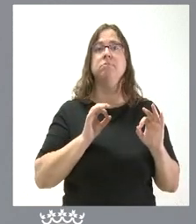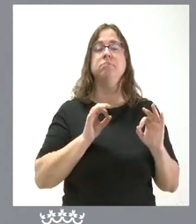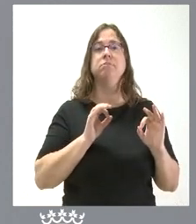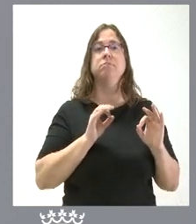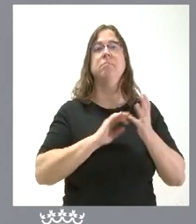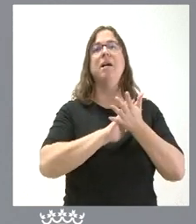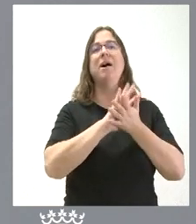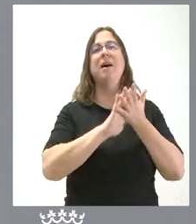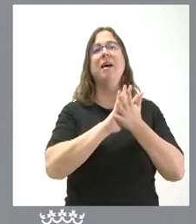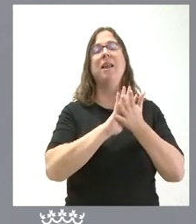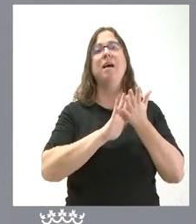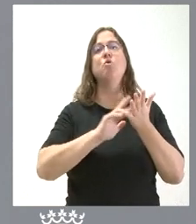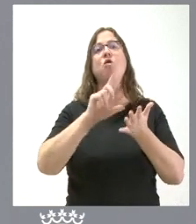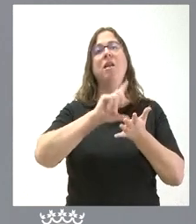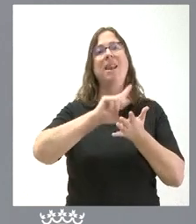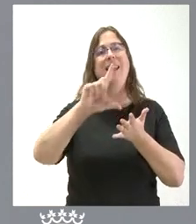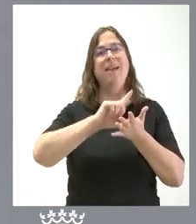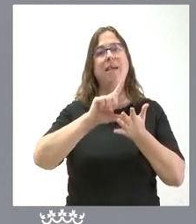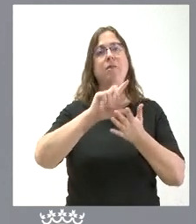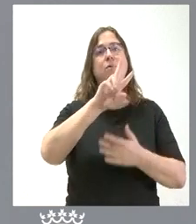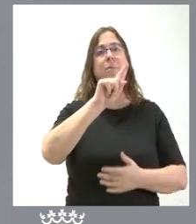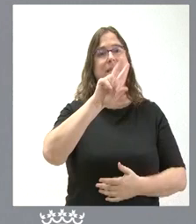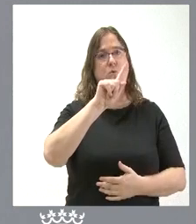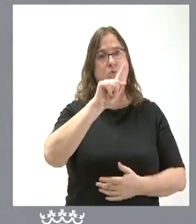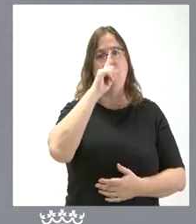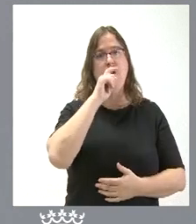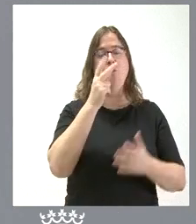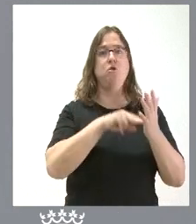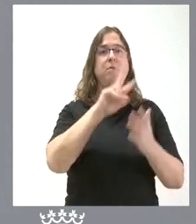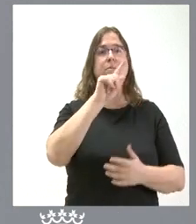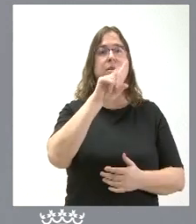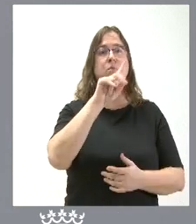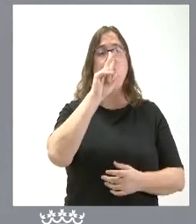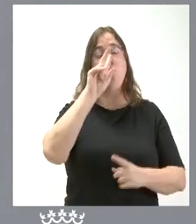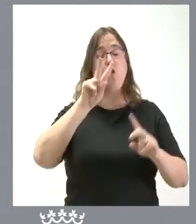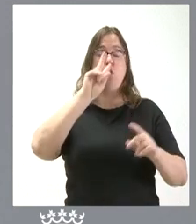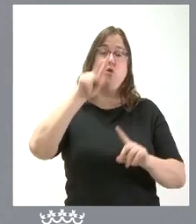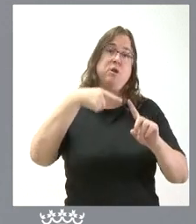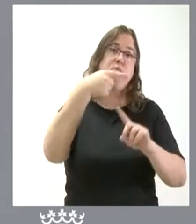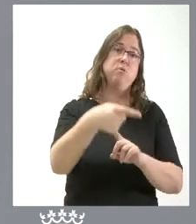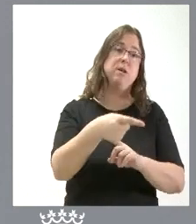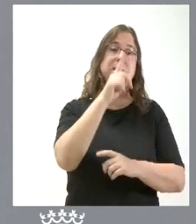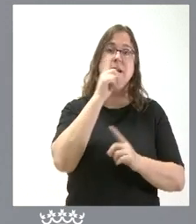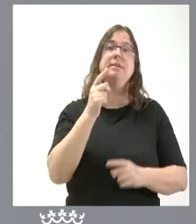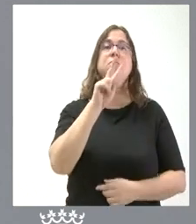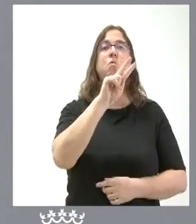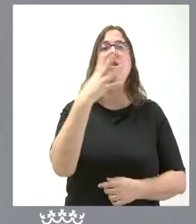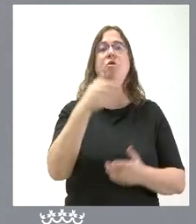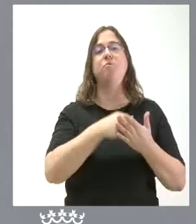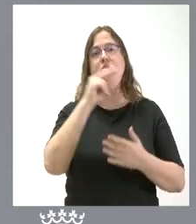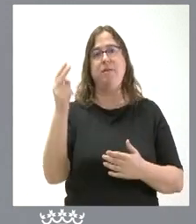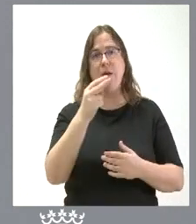hablamos de la liquidación del 21 que se comunica dos años después en este año 23 son 42 millones de euros